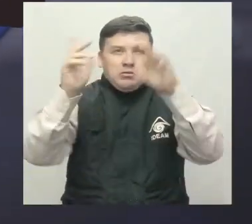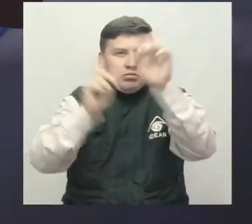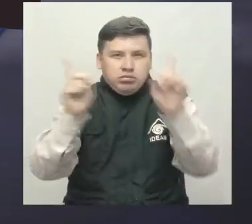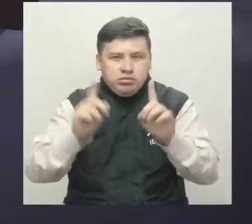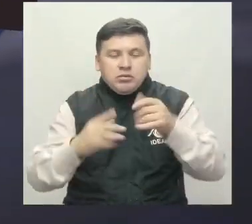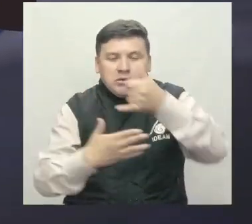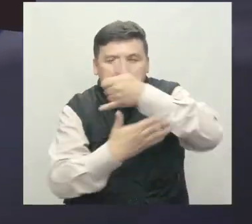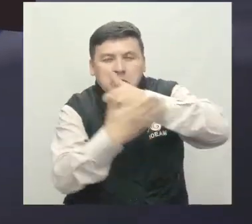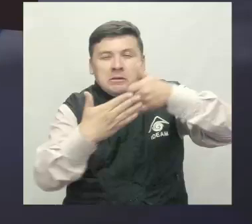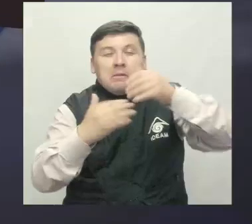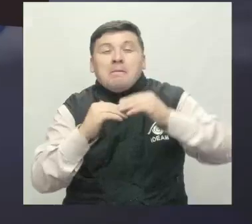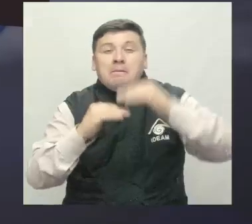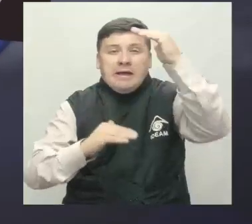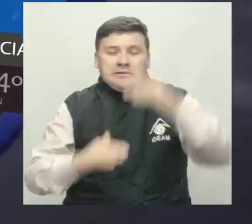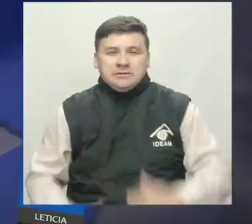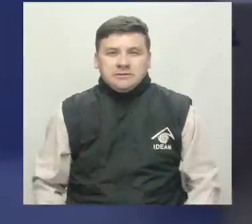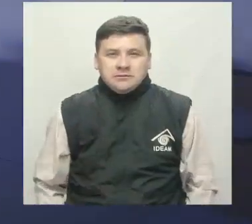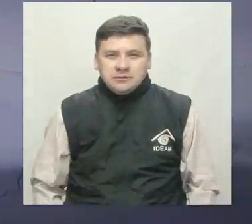la región.